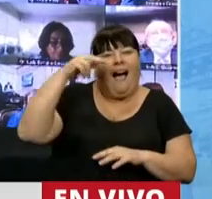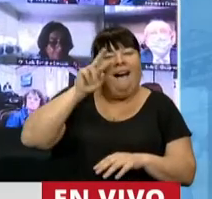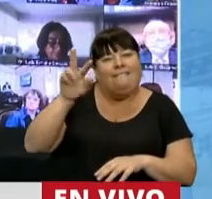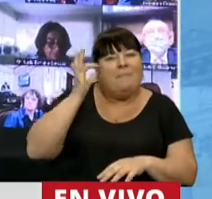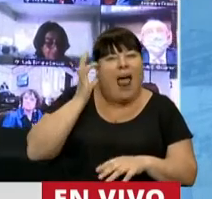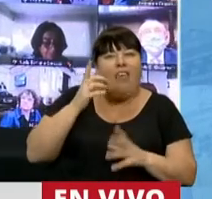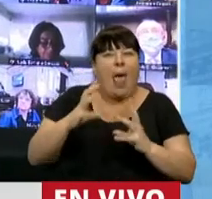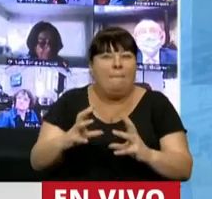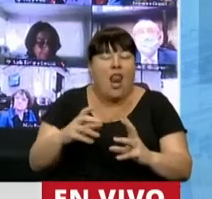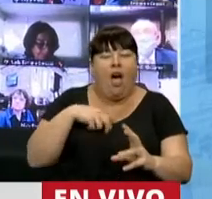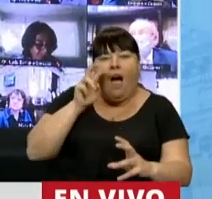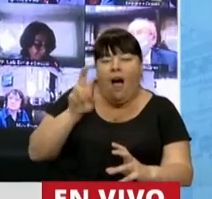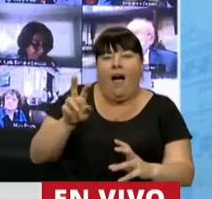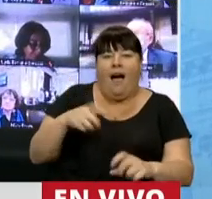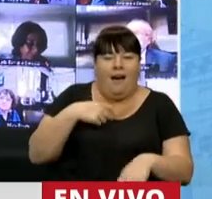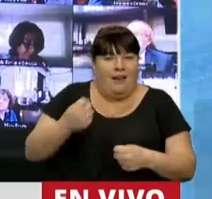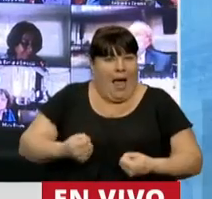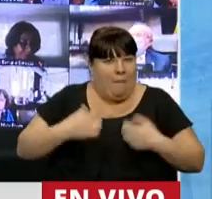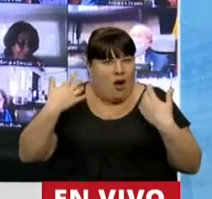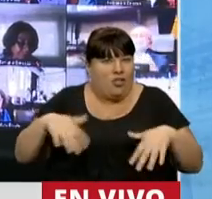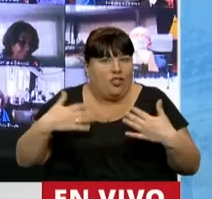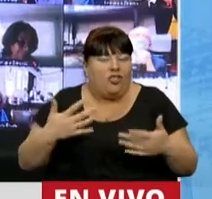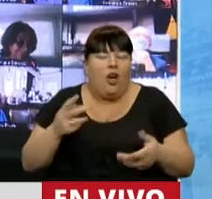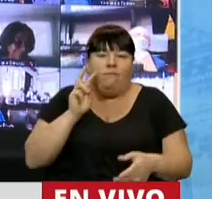tocar una pelota, me emocionaba,